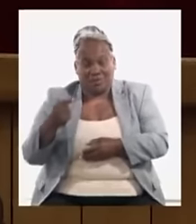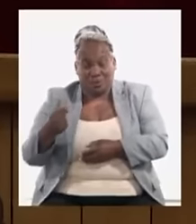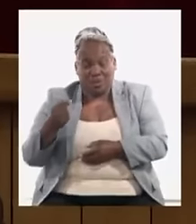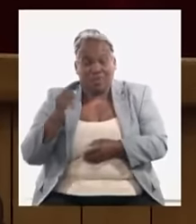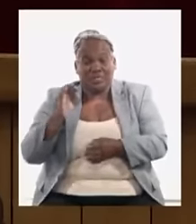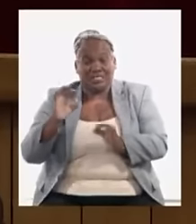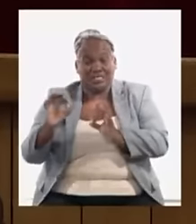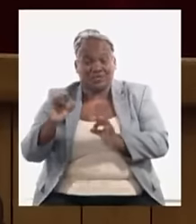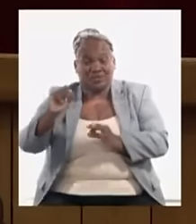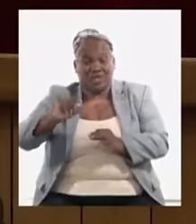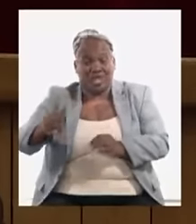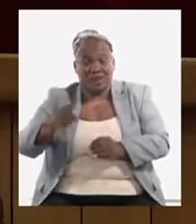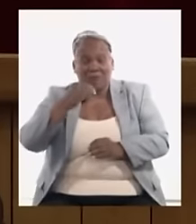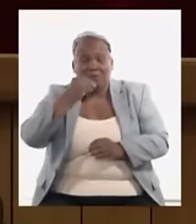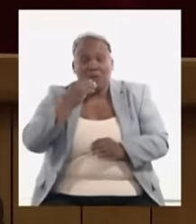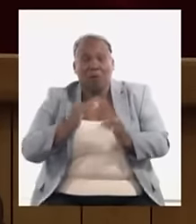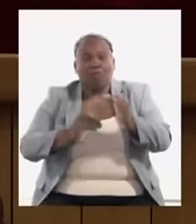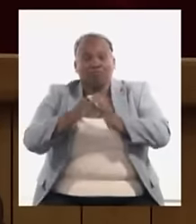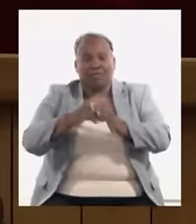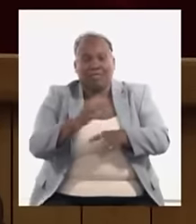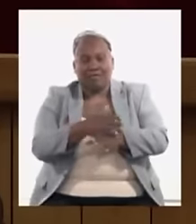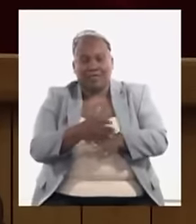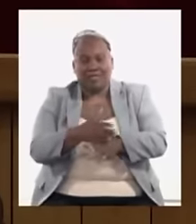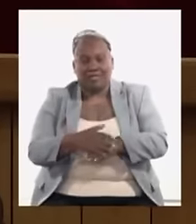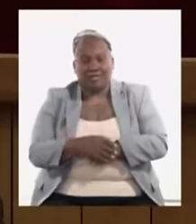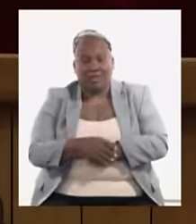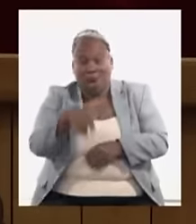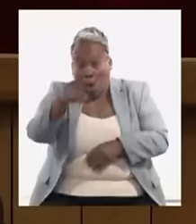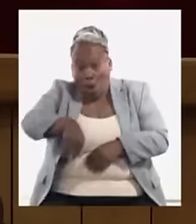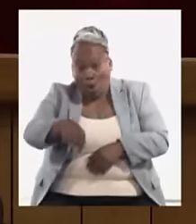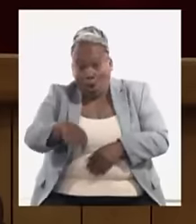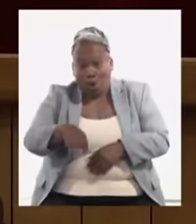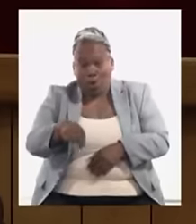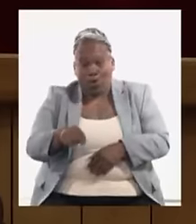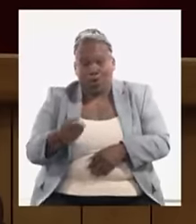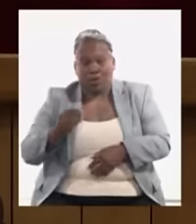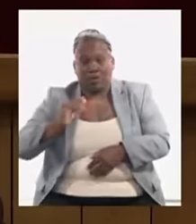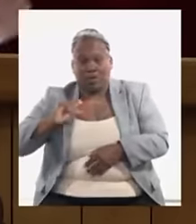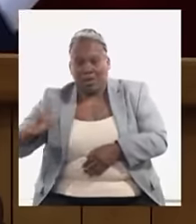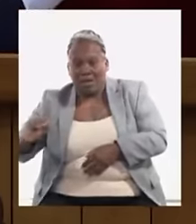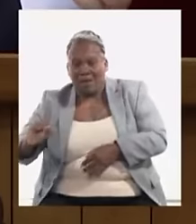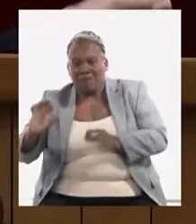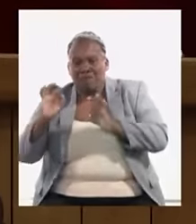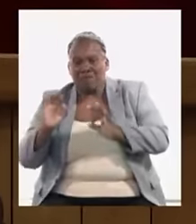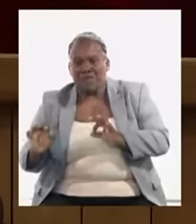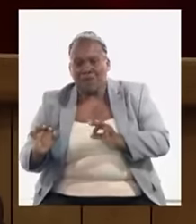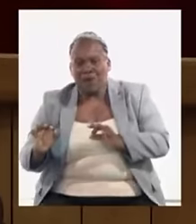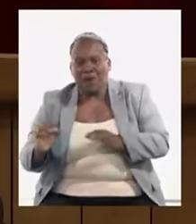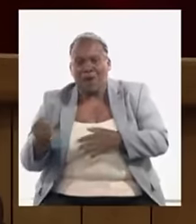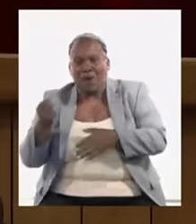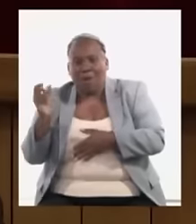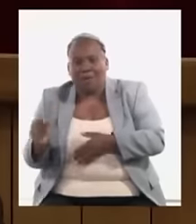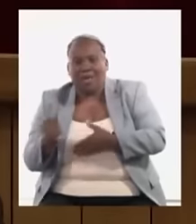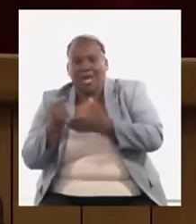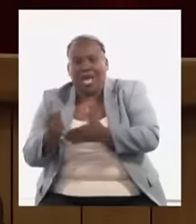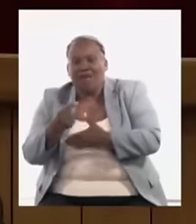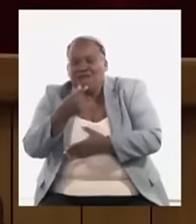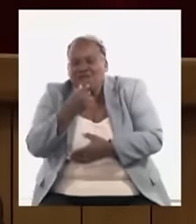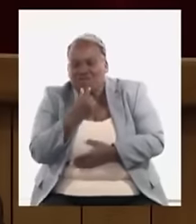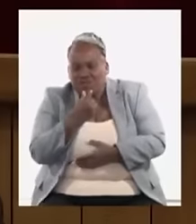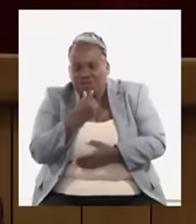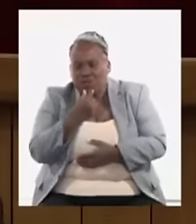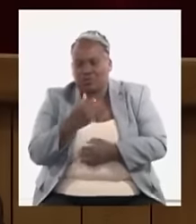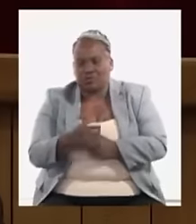social nosotros podamos cubrirle esa diferencia pero hoy nosotros le subsidiamos lo mismo a un ancianito